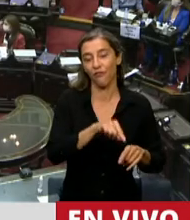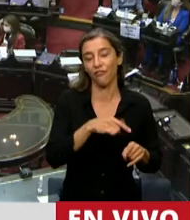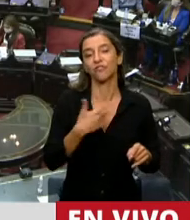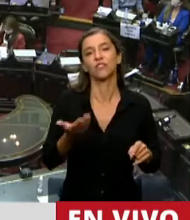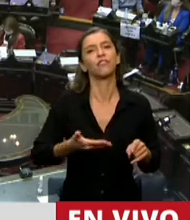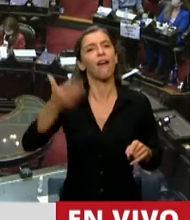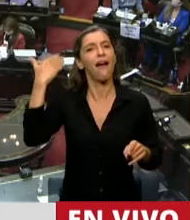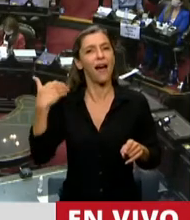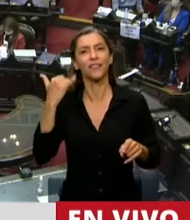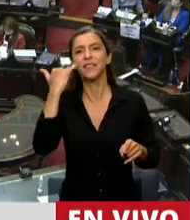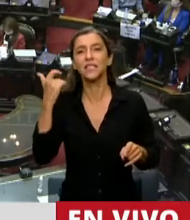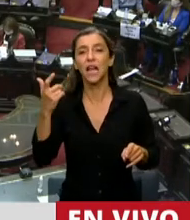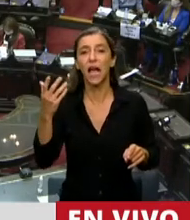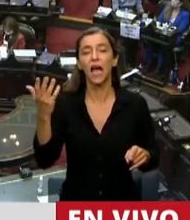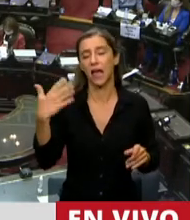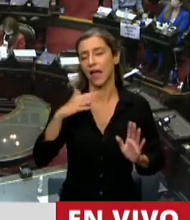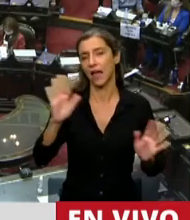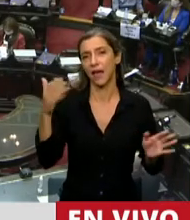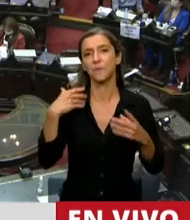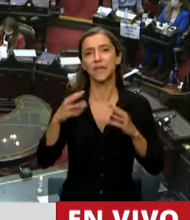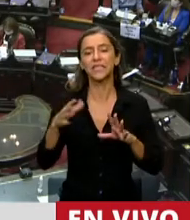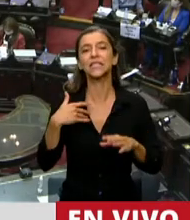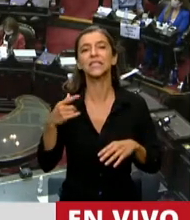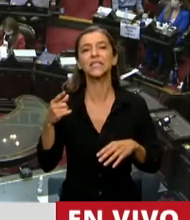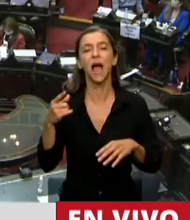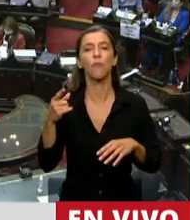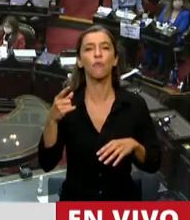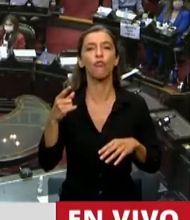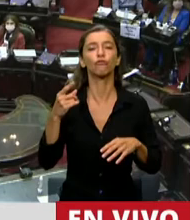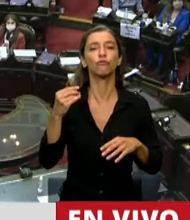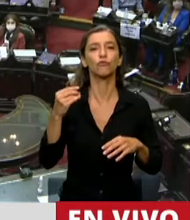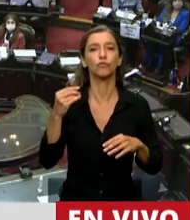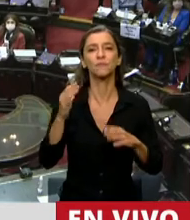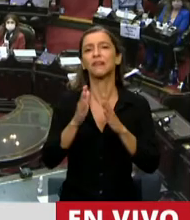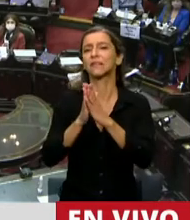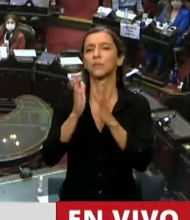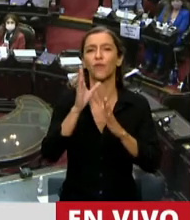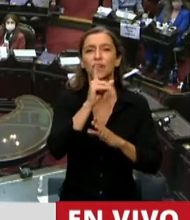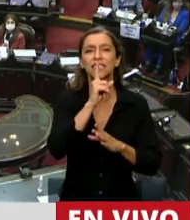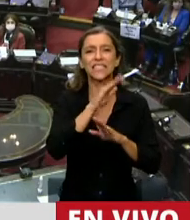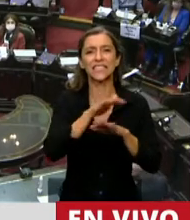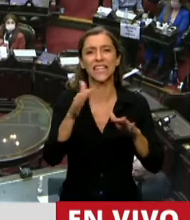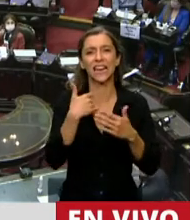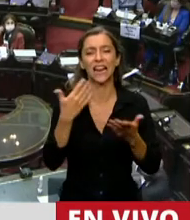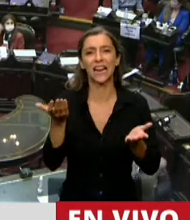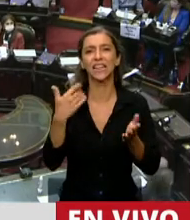tan necesario como urgente, que había quedado... Sí, por favor, pido un